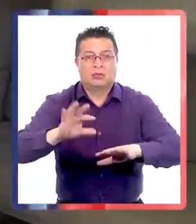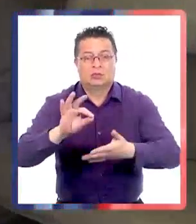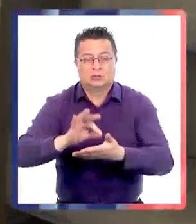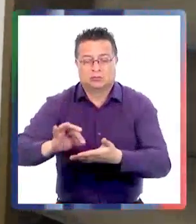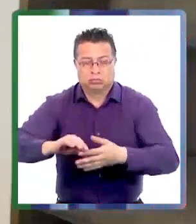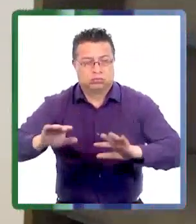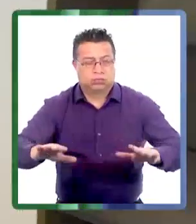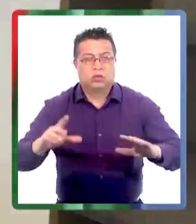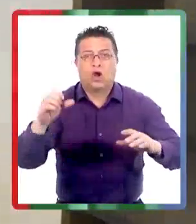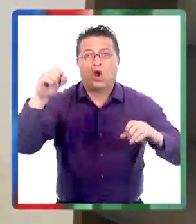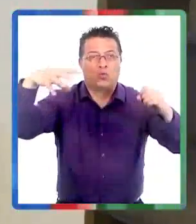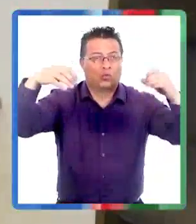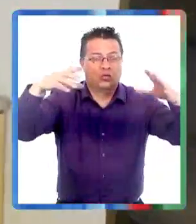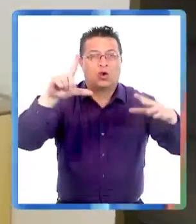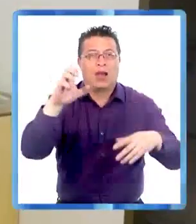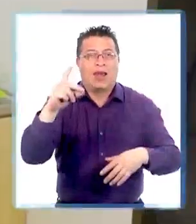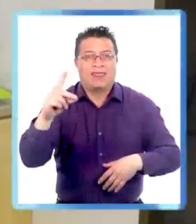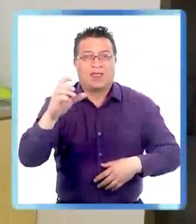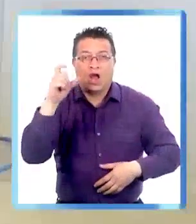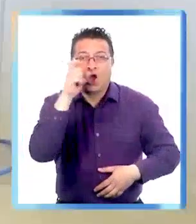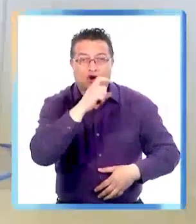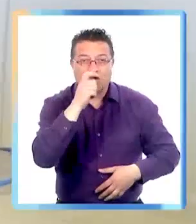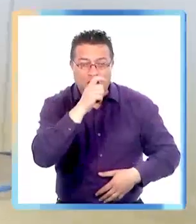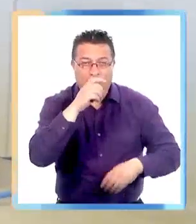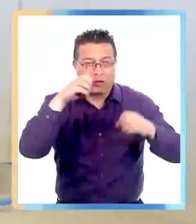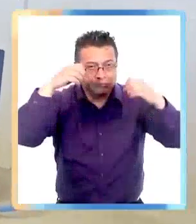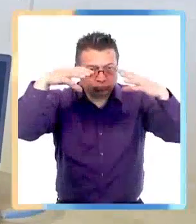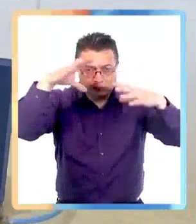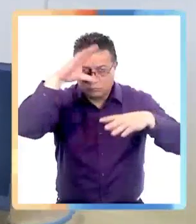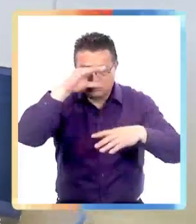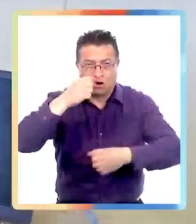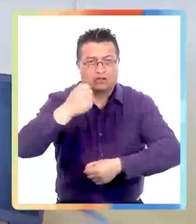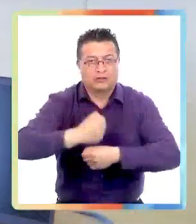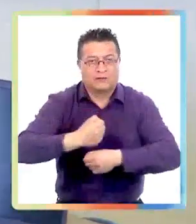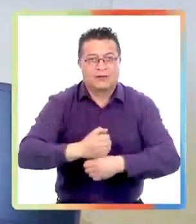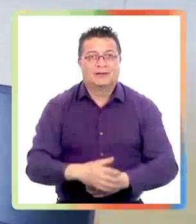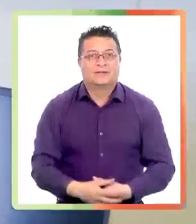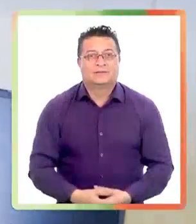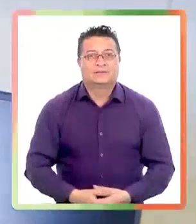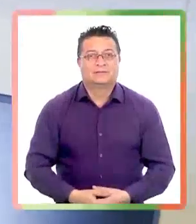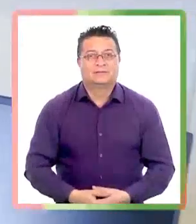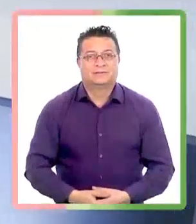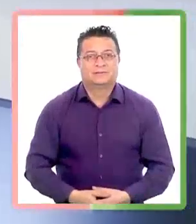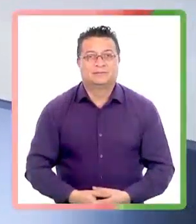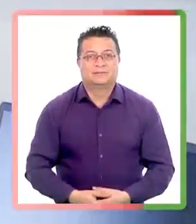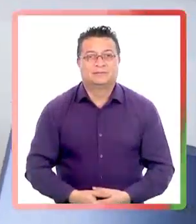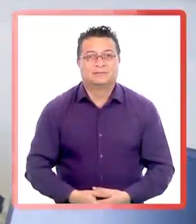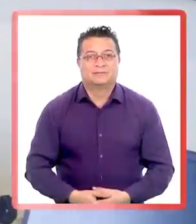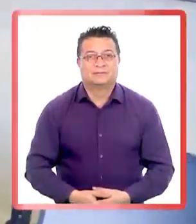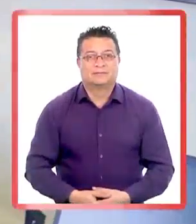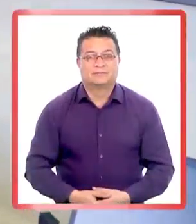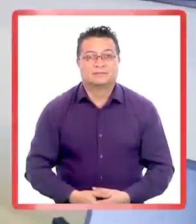con computadores, escritorio y luces LED rojas para las operaciones nocturnas.